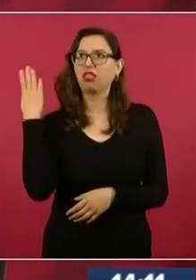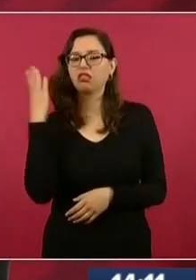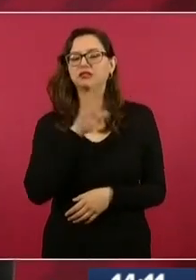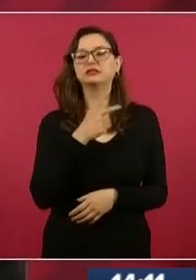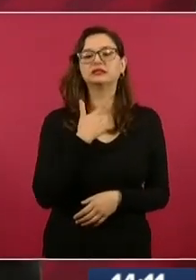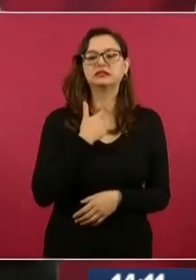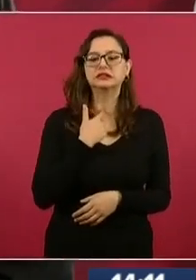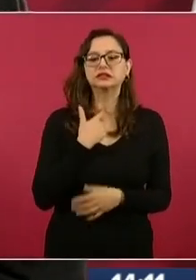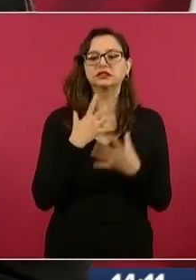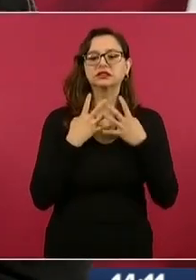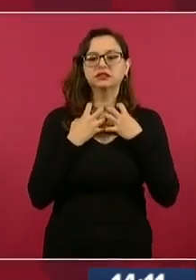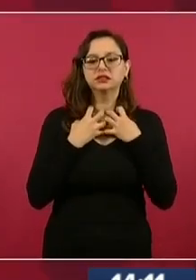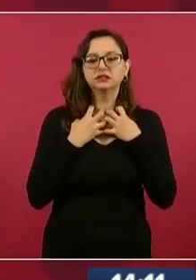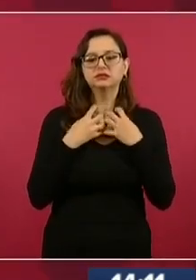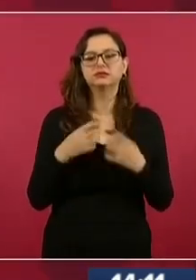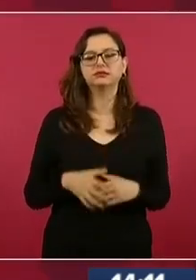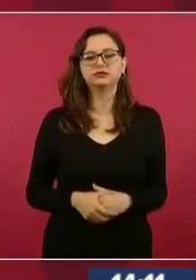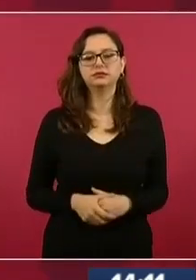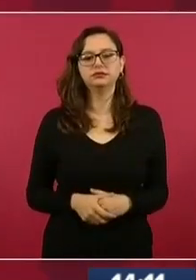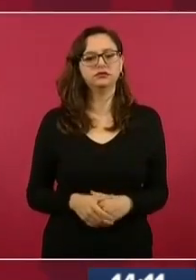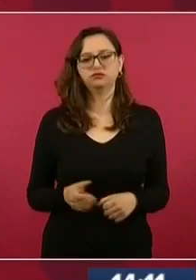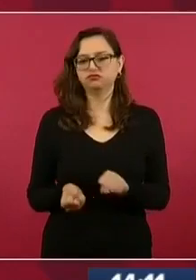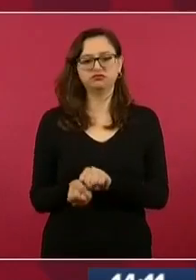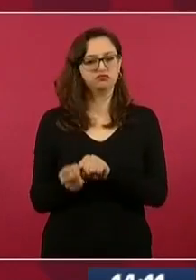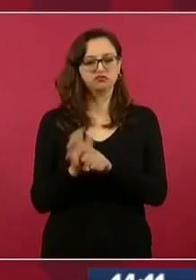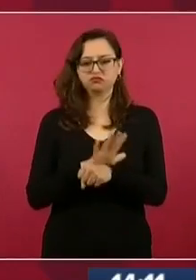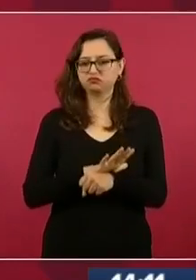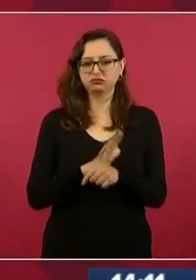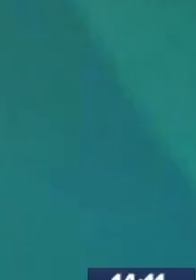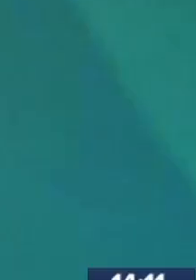Sí, sí, no tengo COVID.